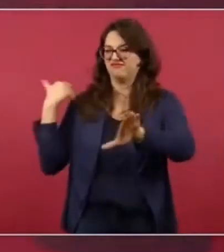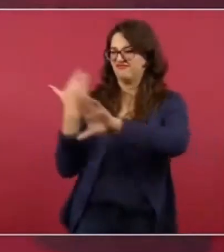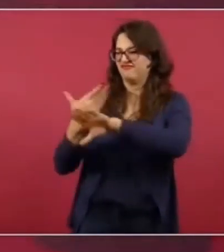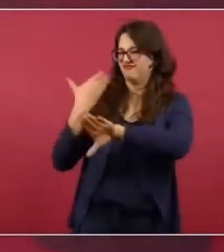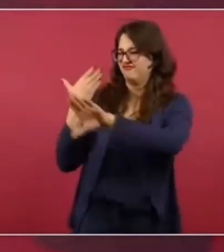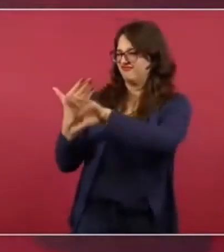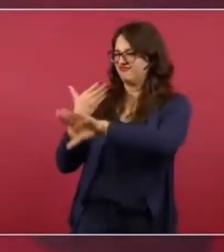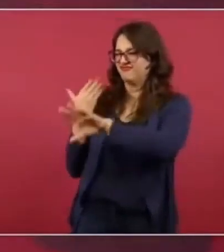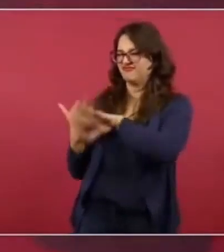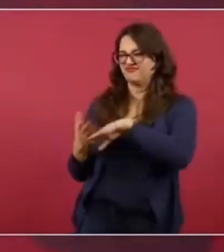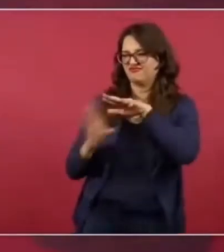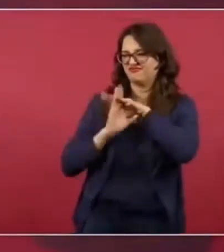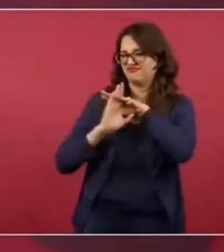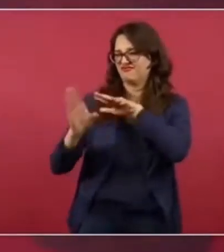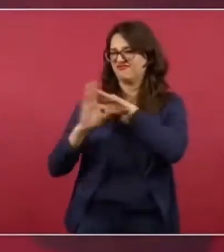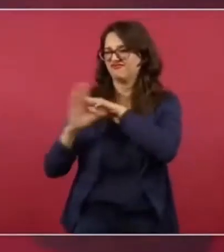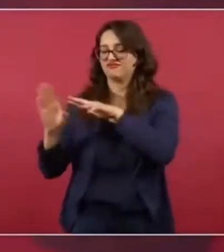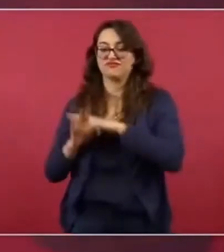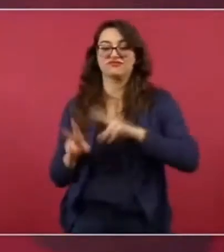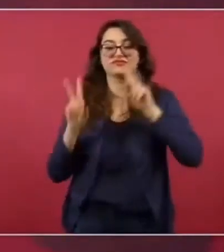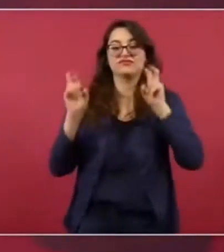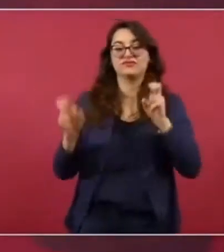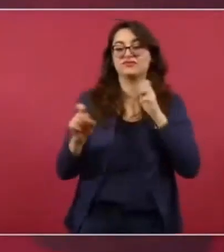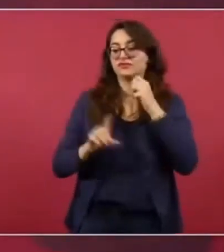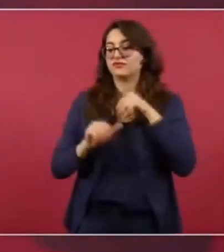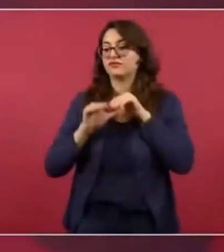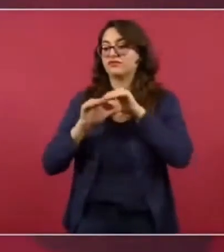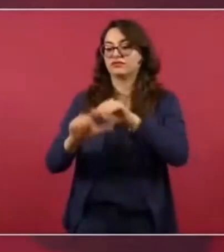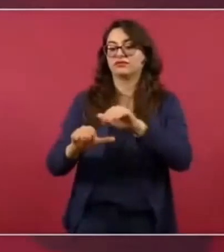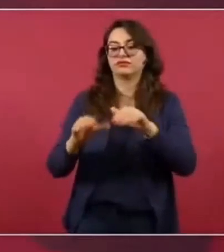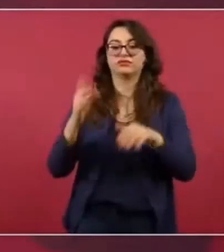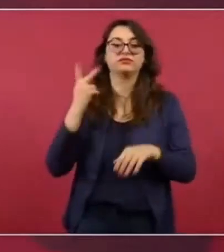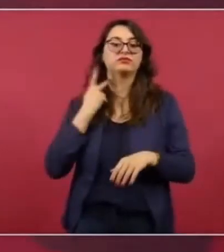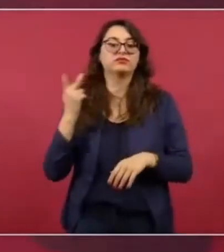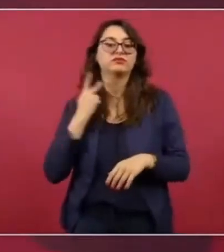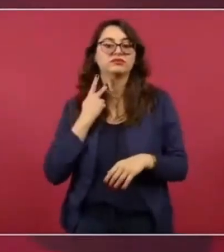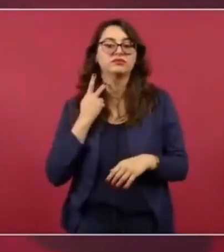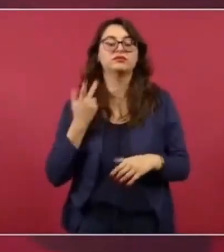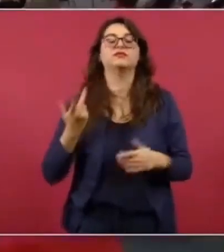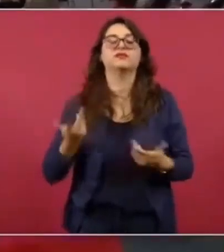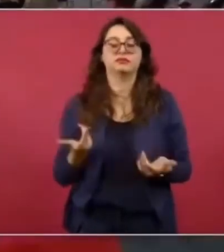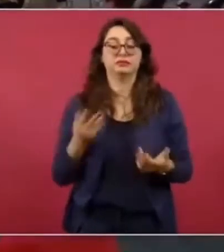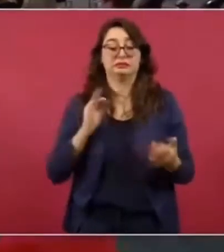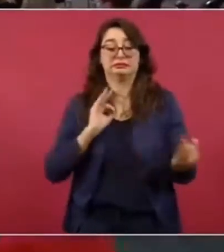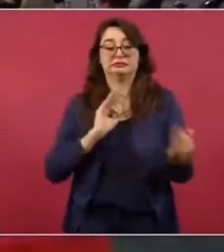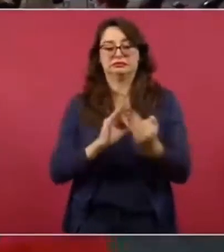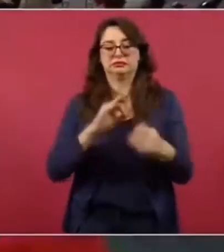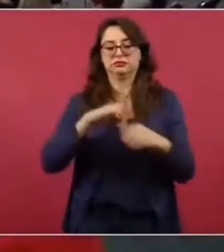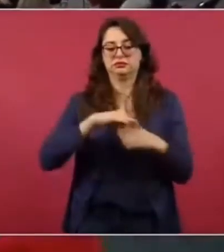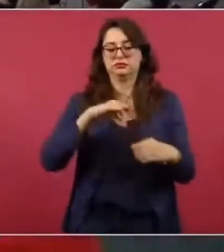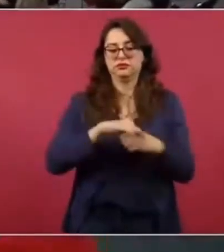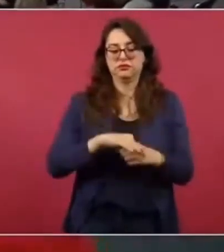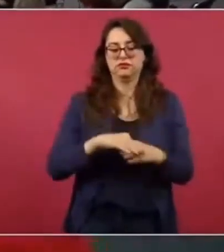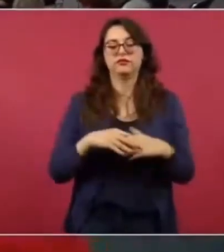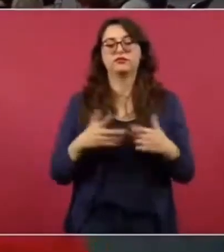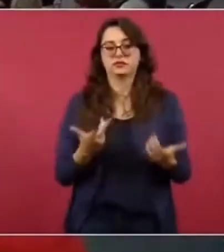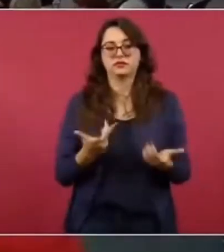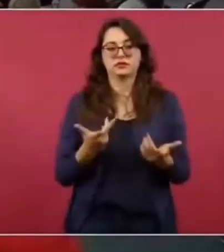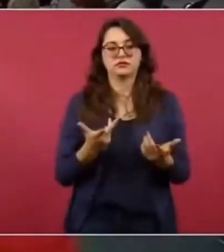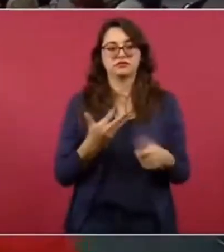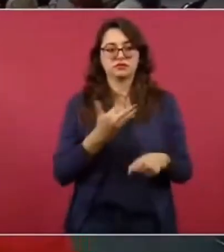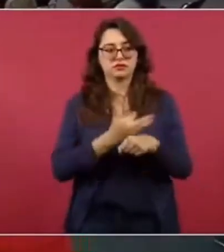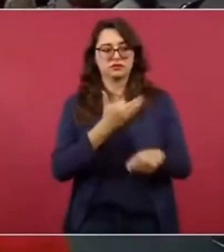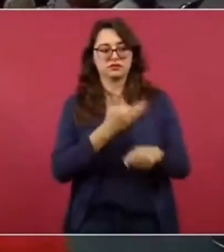Ahorita están discutiendo sobre el techo de endeudamiento, que si va a autorizar el